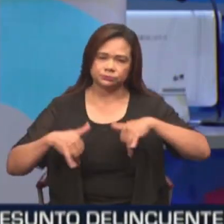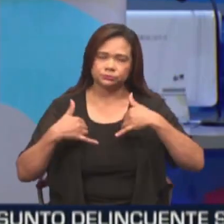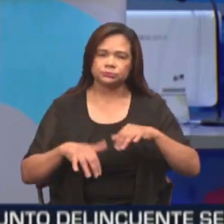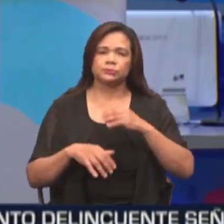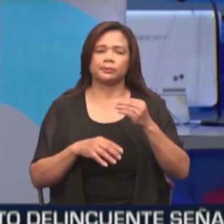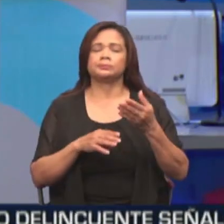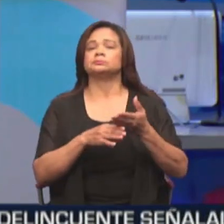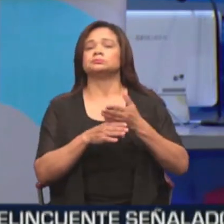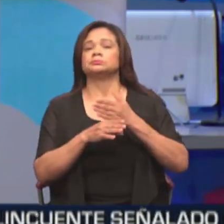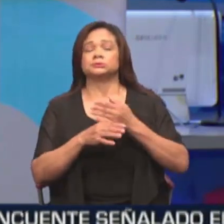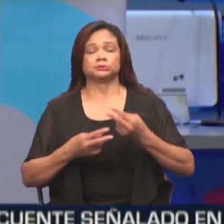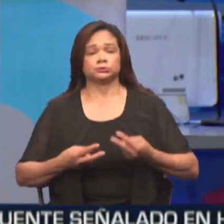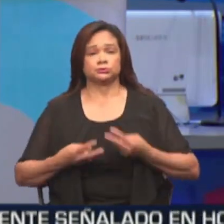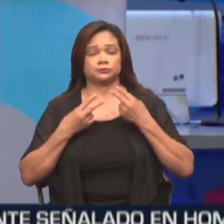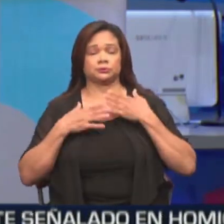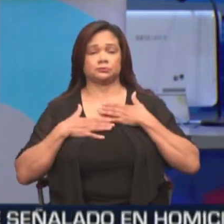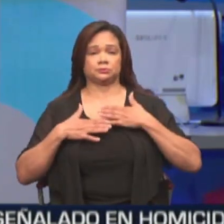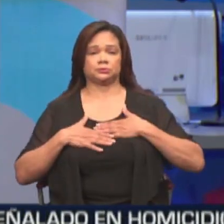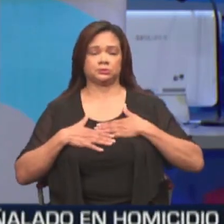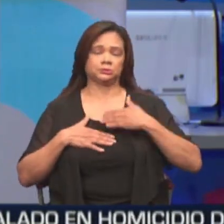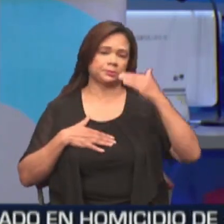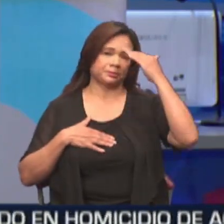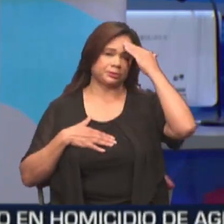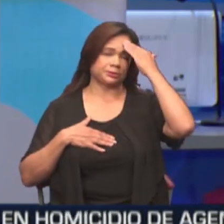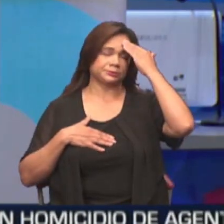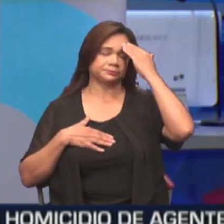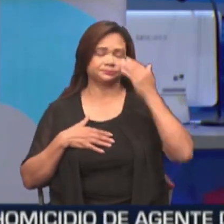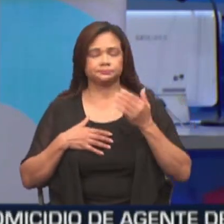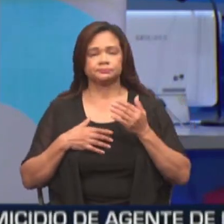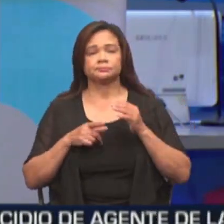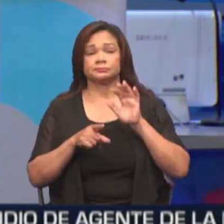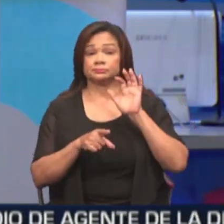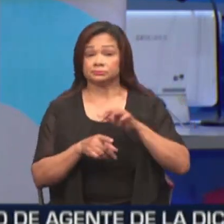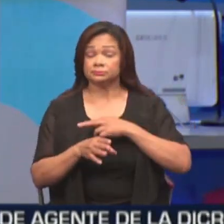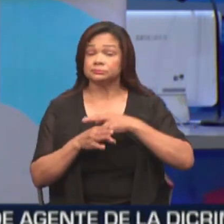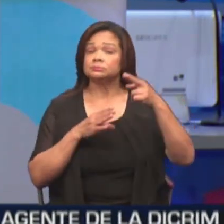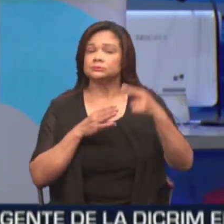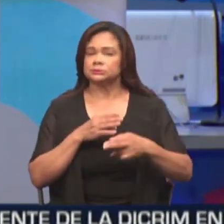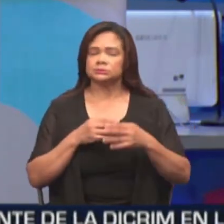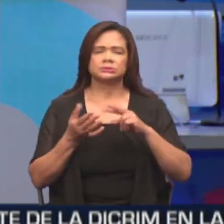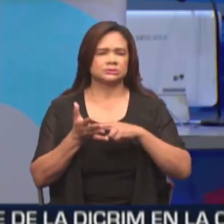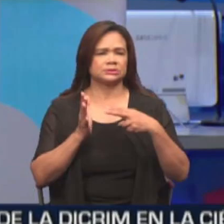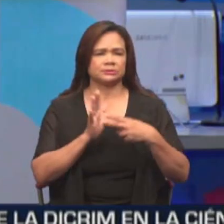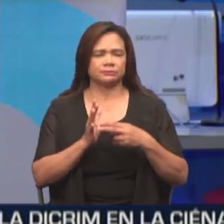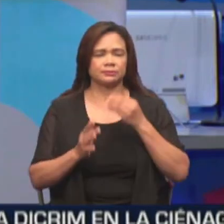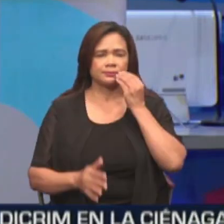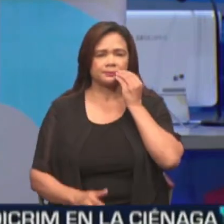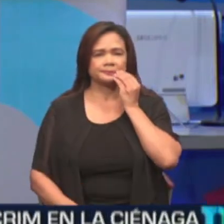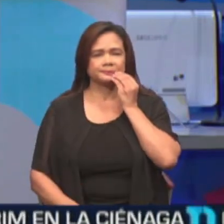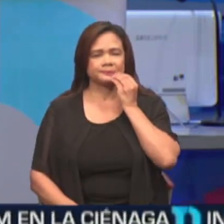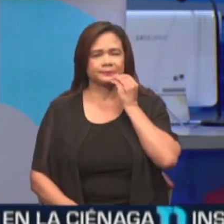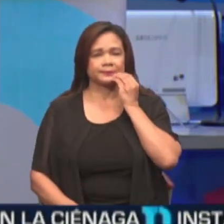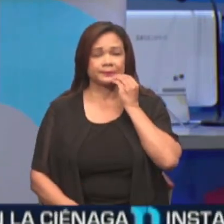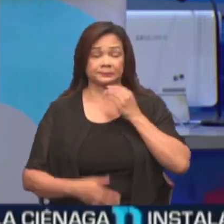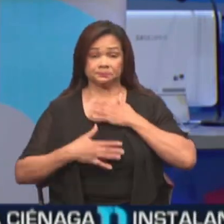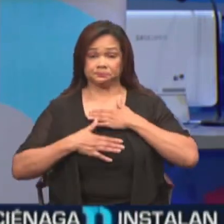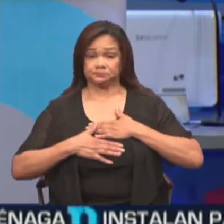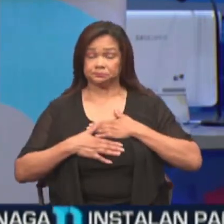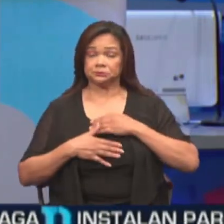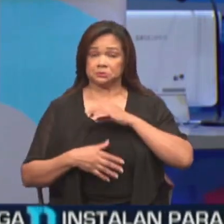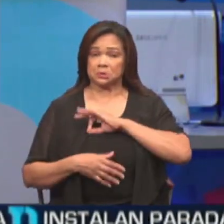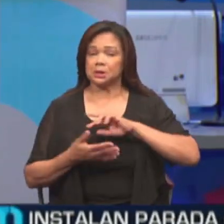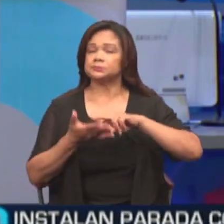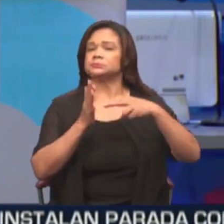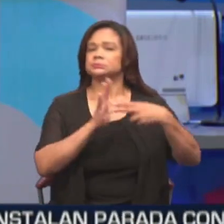mejorando su bienestar físico y mental. Estos resultados subrayan cómo el bienestar personal se